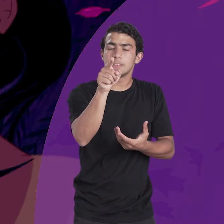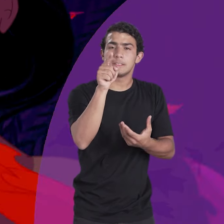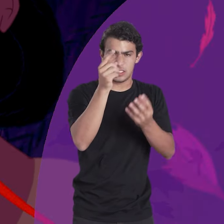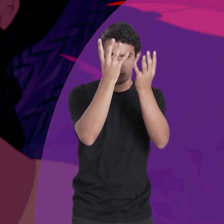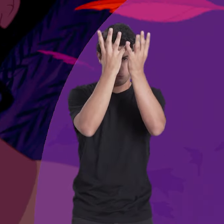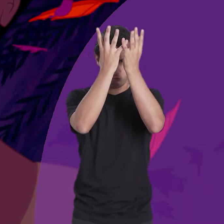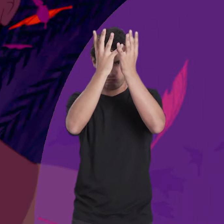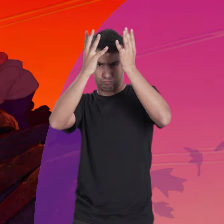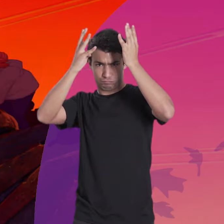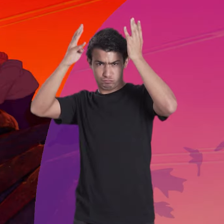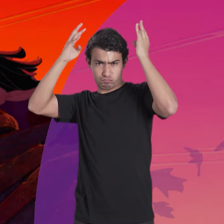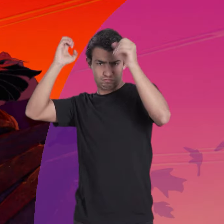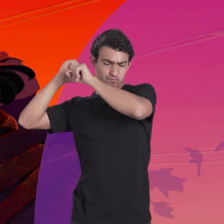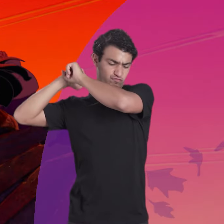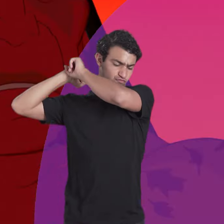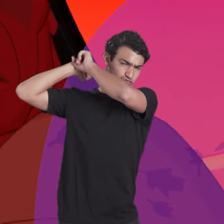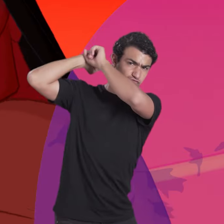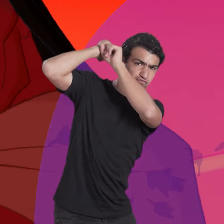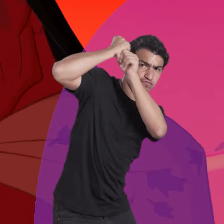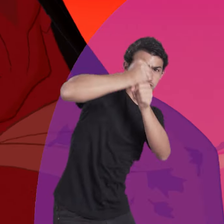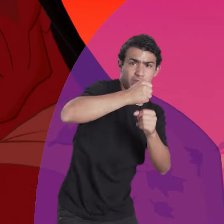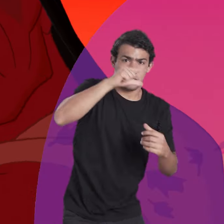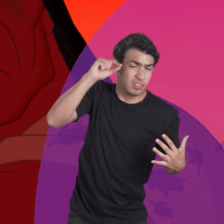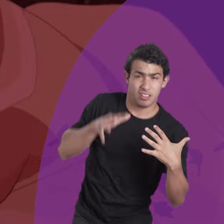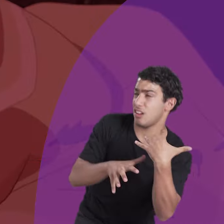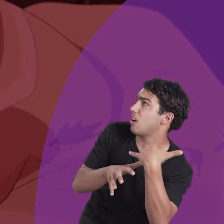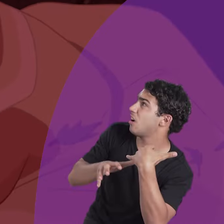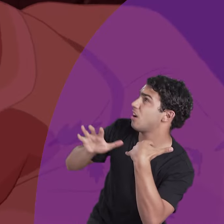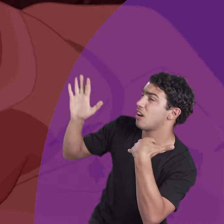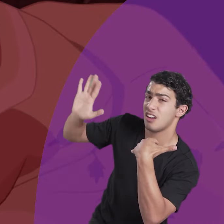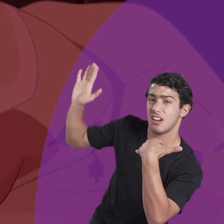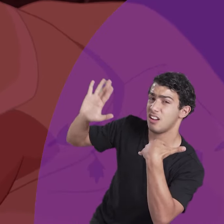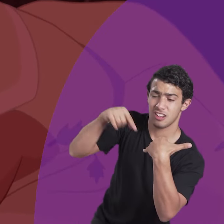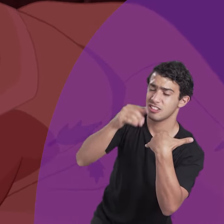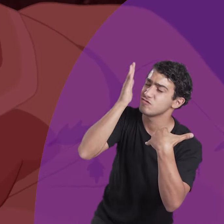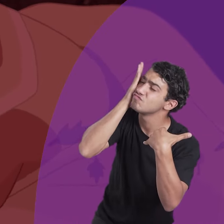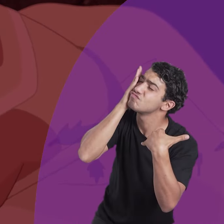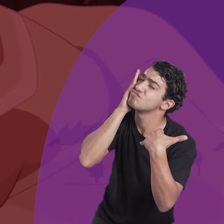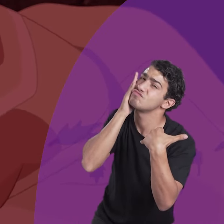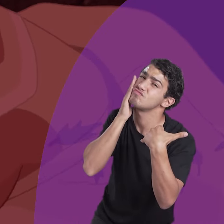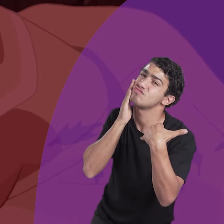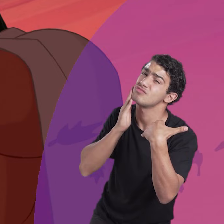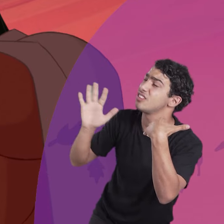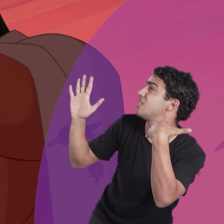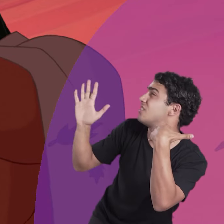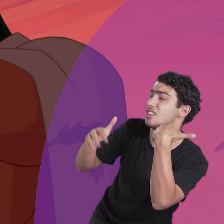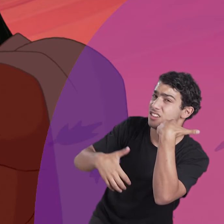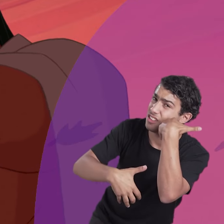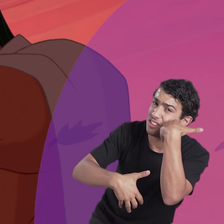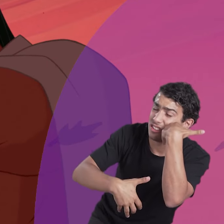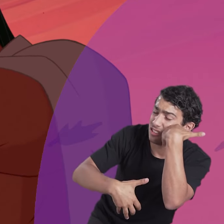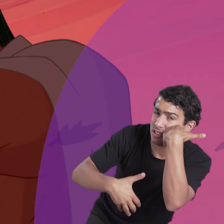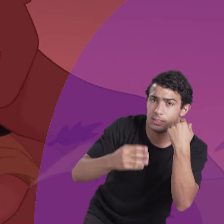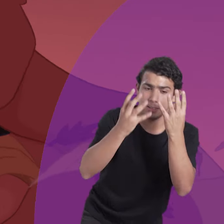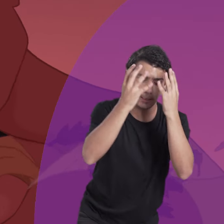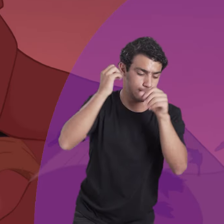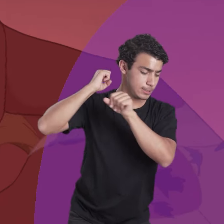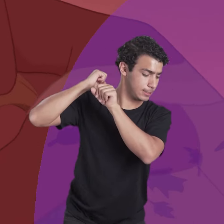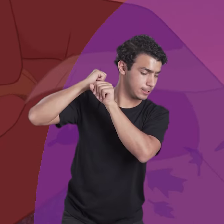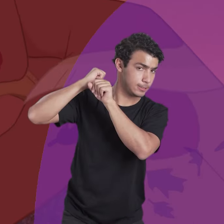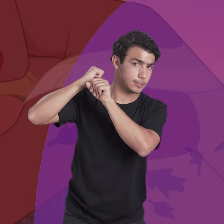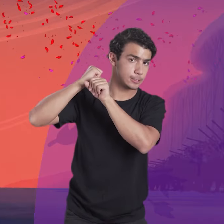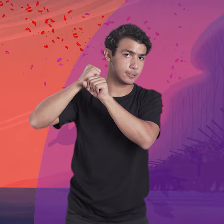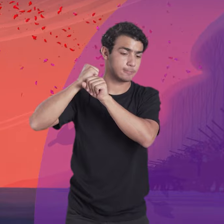sígueme. ¡No! A esto hemos llegado por el camino del odio. Con valentía, evita que su padre